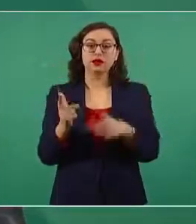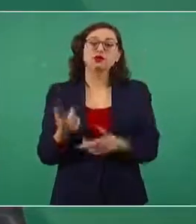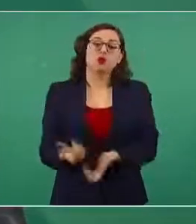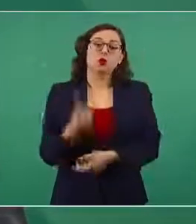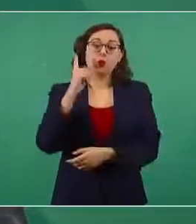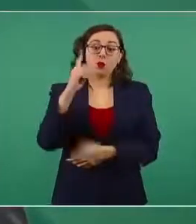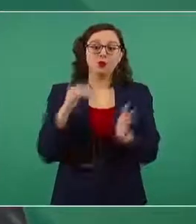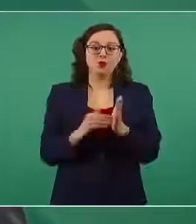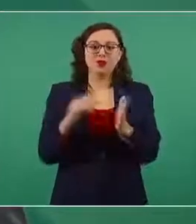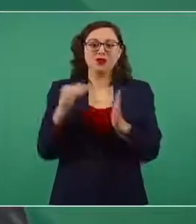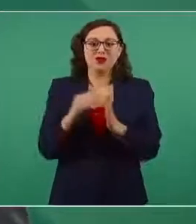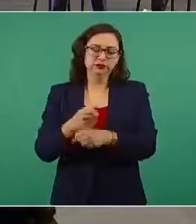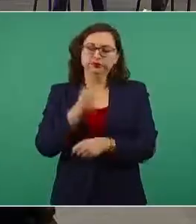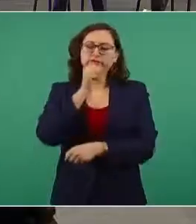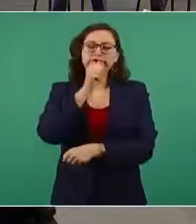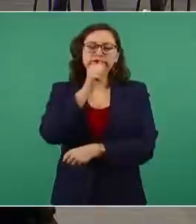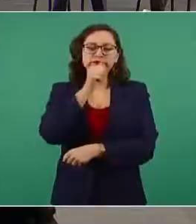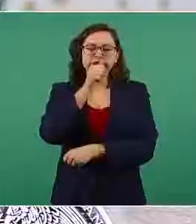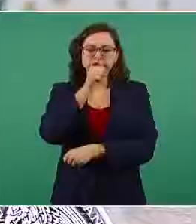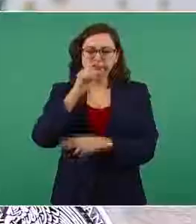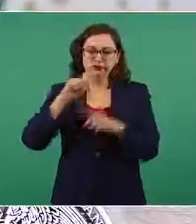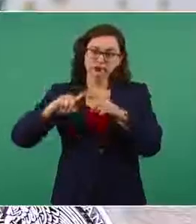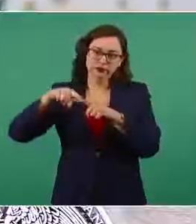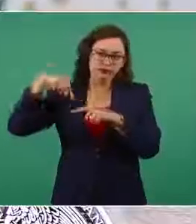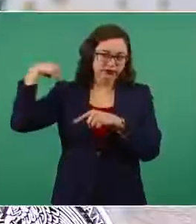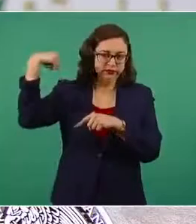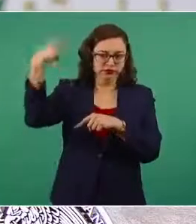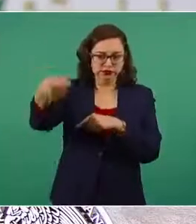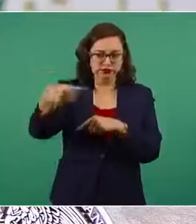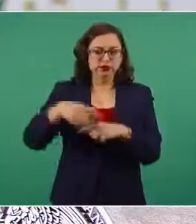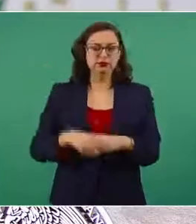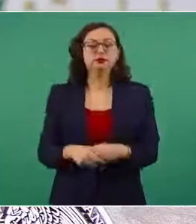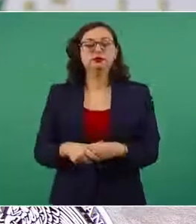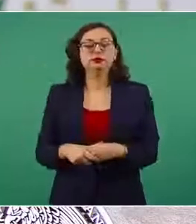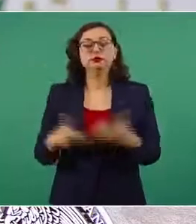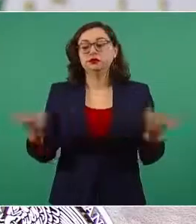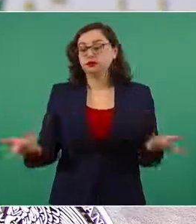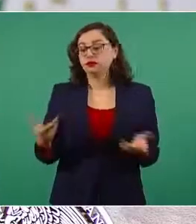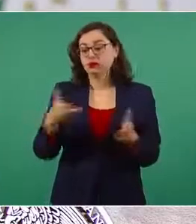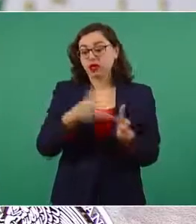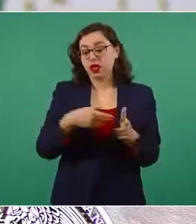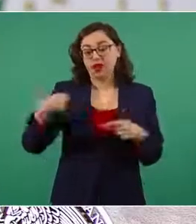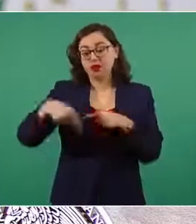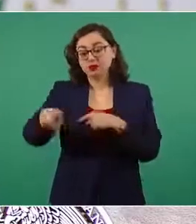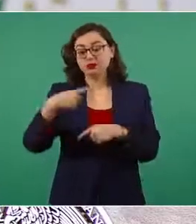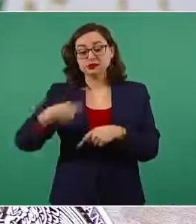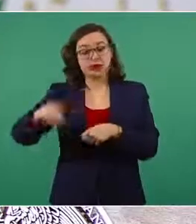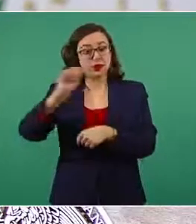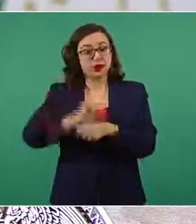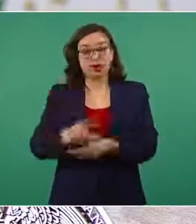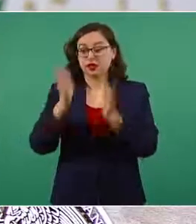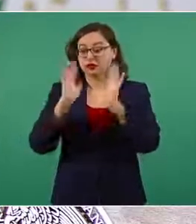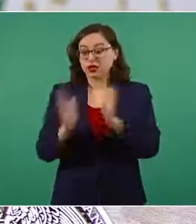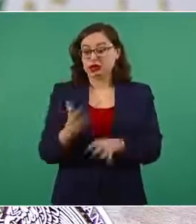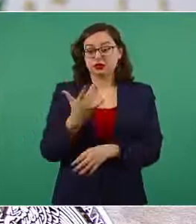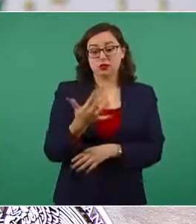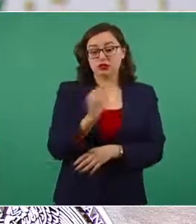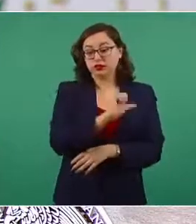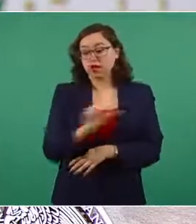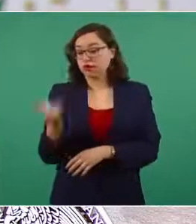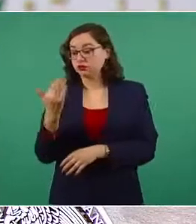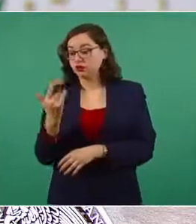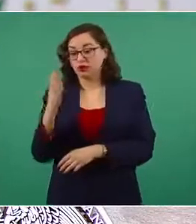millón de dosis por semana, pero prácticamente esta semana terminamos 50 a 59 y ya esta misma semana